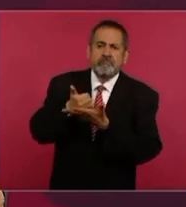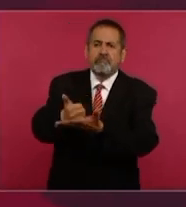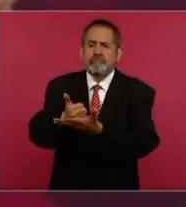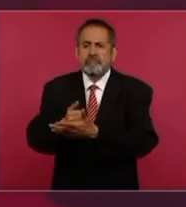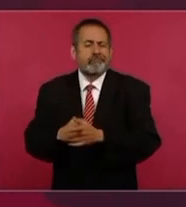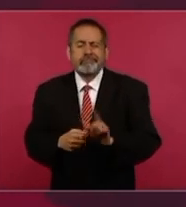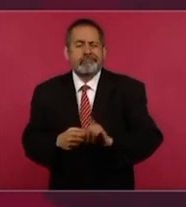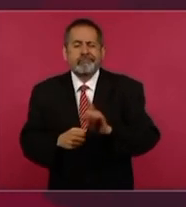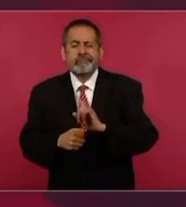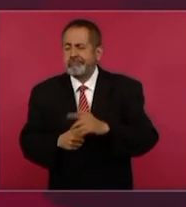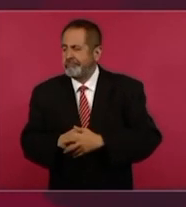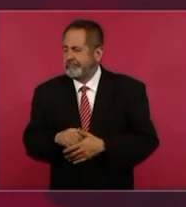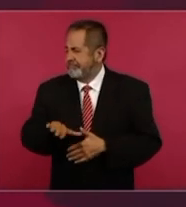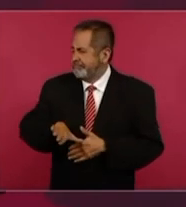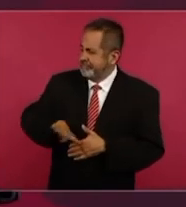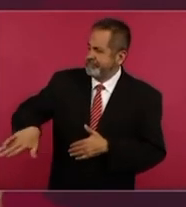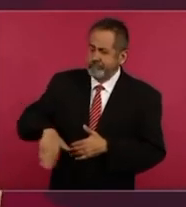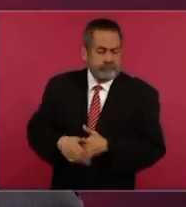sino en llegar.